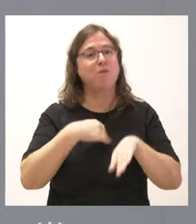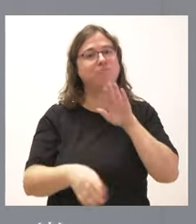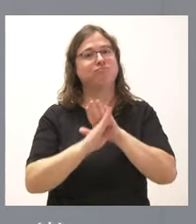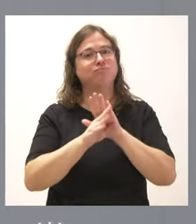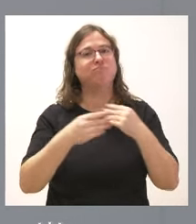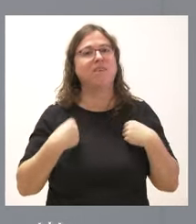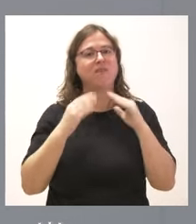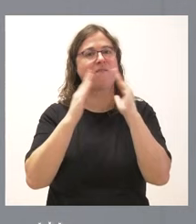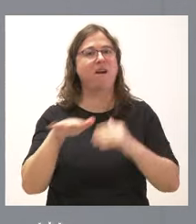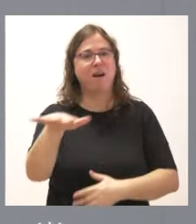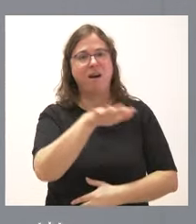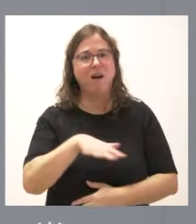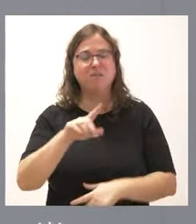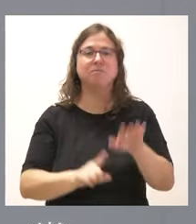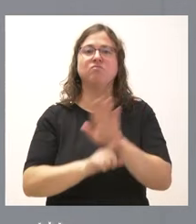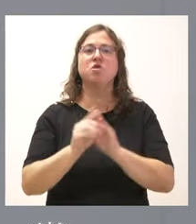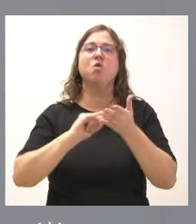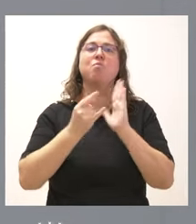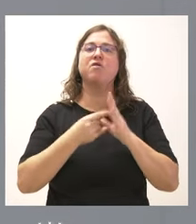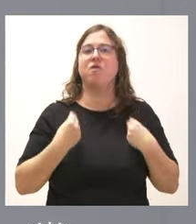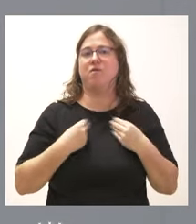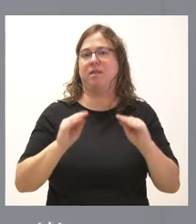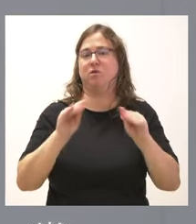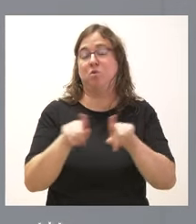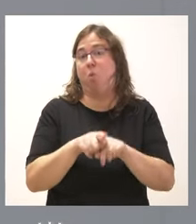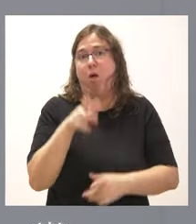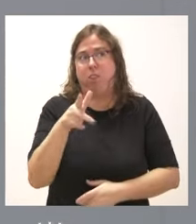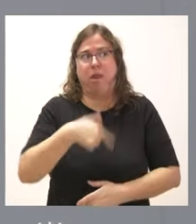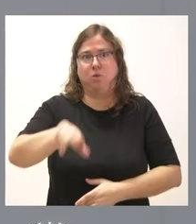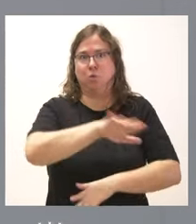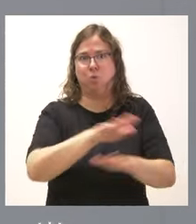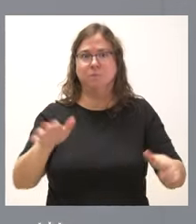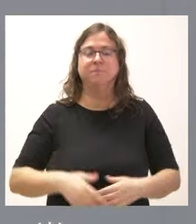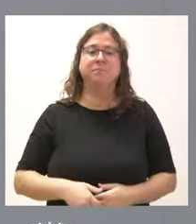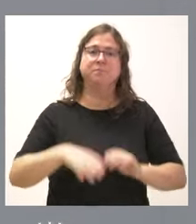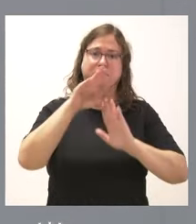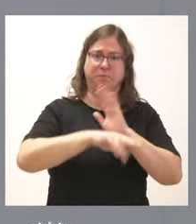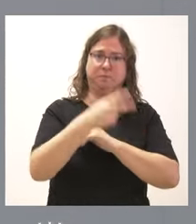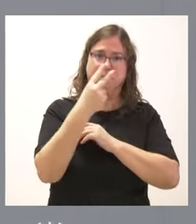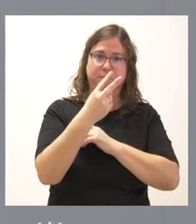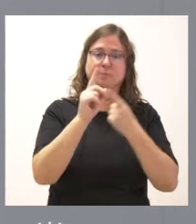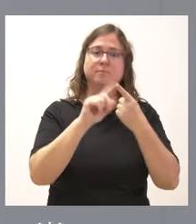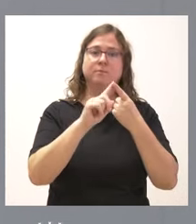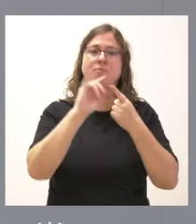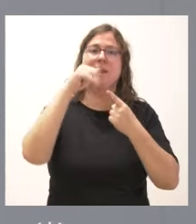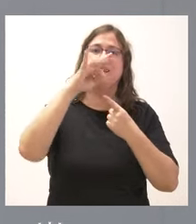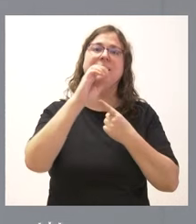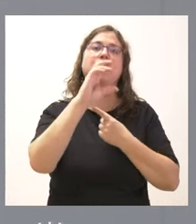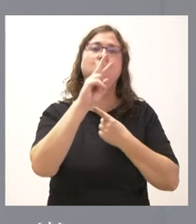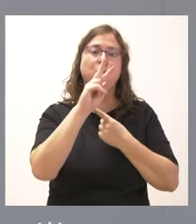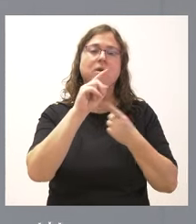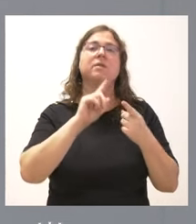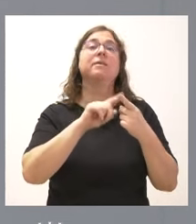residiendo en su entorno y desarrollar su proyecto vital como ciudadanos de pleno derecho. Son dos programas. Como les he dicho, el programa Intecun, por un lado, está